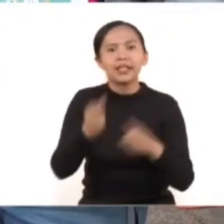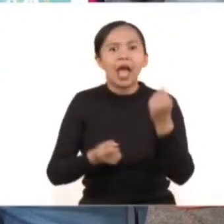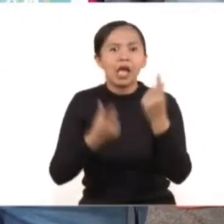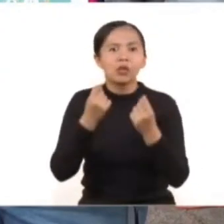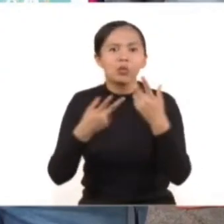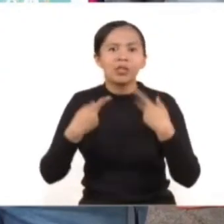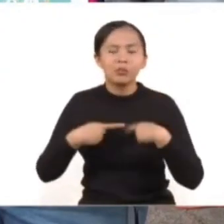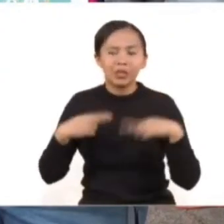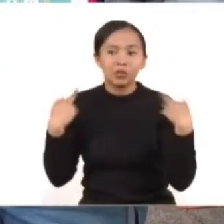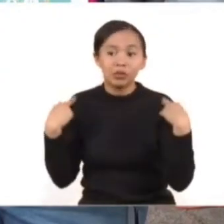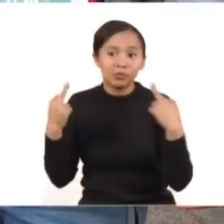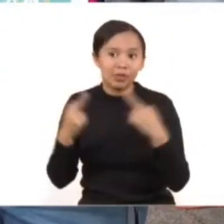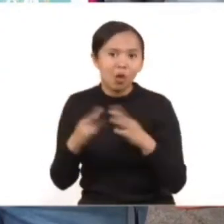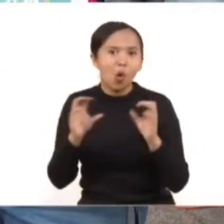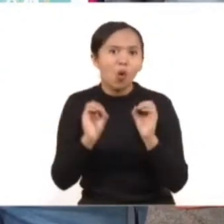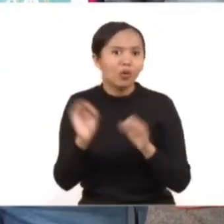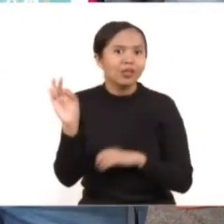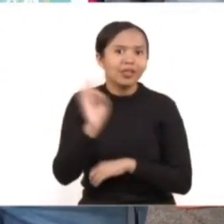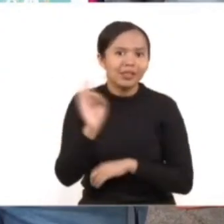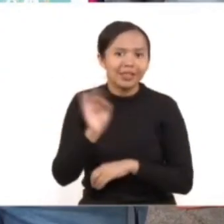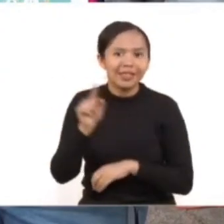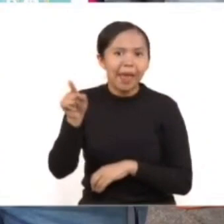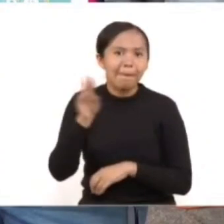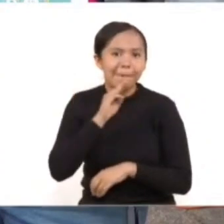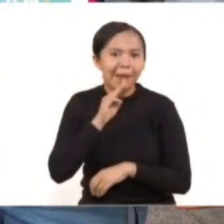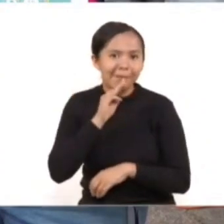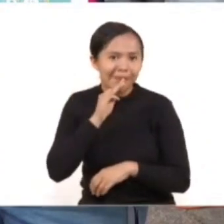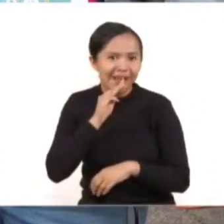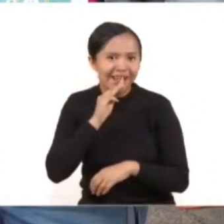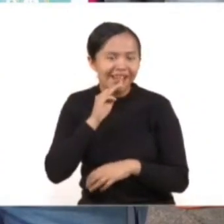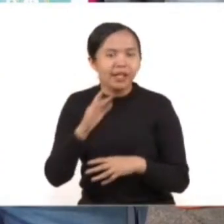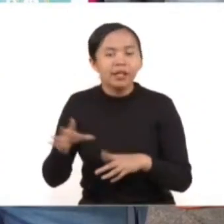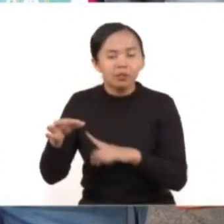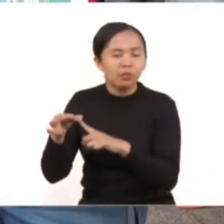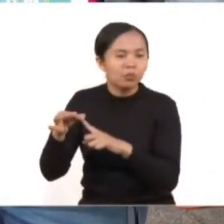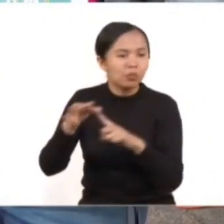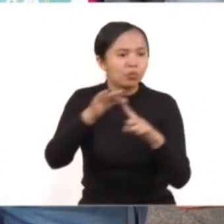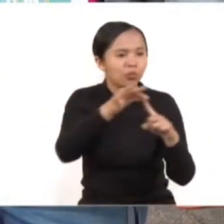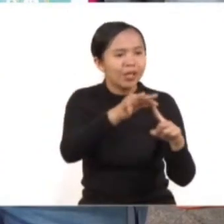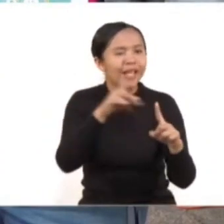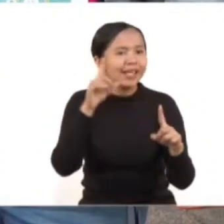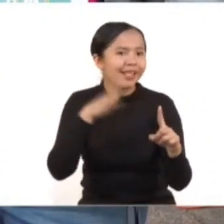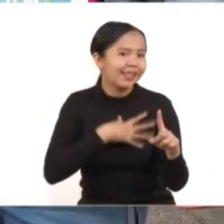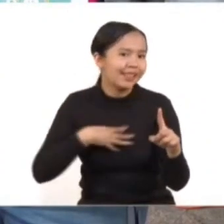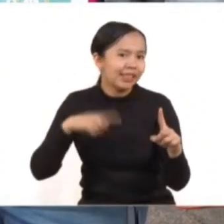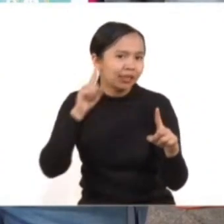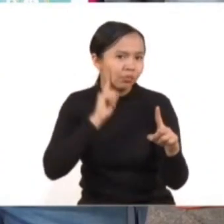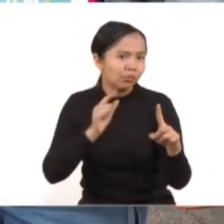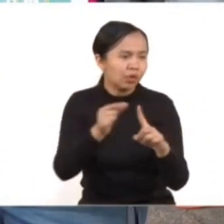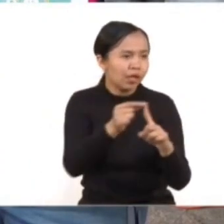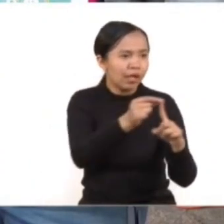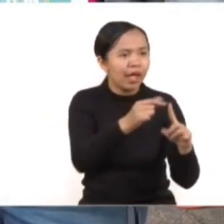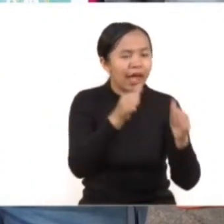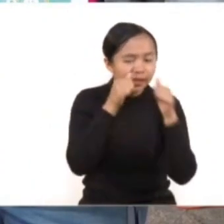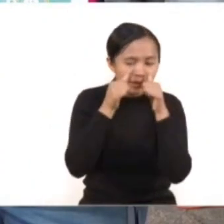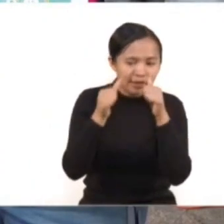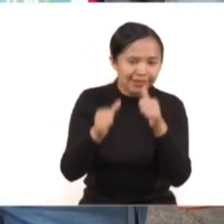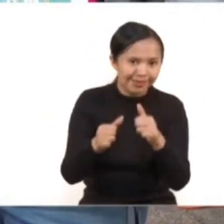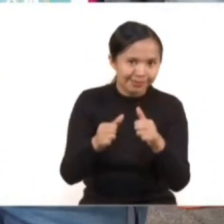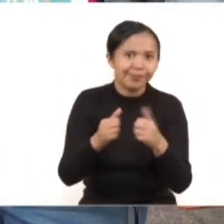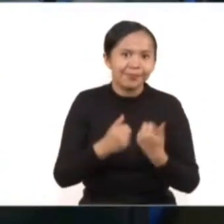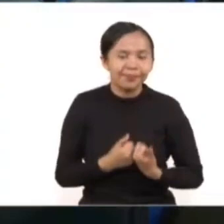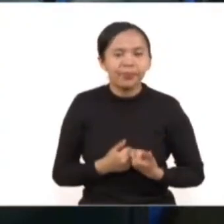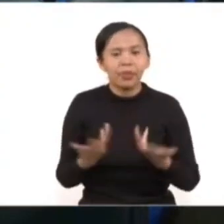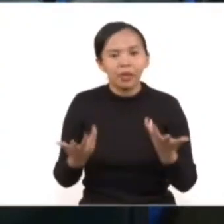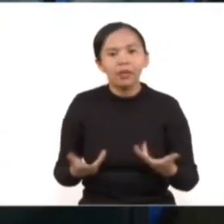escuelas o las propias madres de familia nos llevan a sus hijas para la atención integral en las lunas. En el espacio